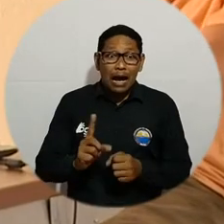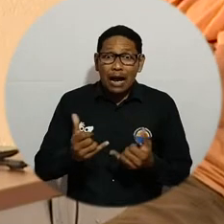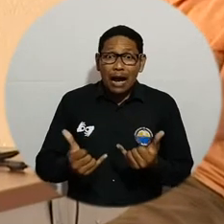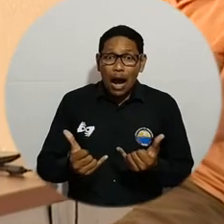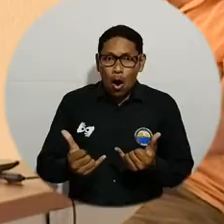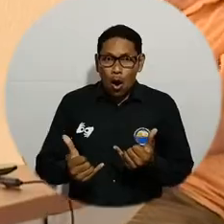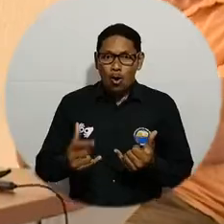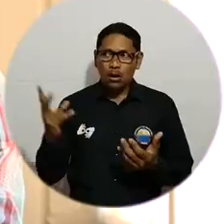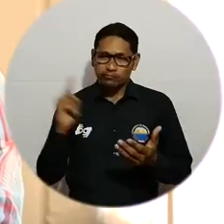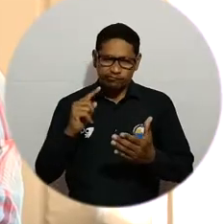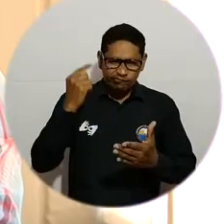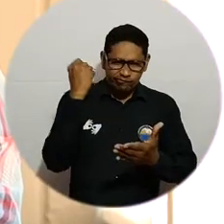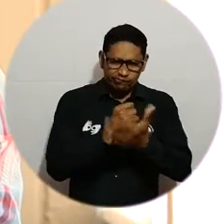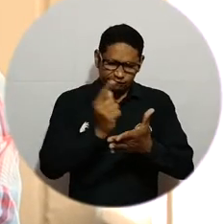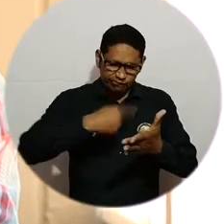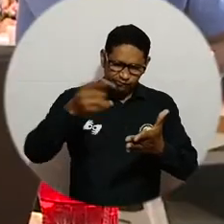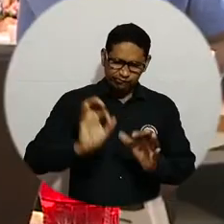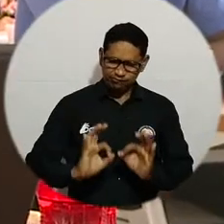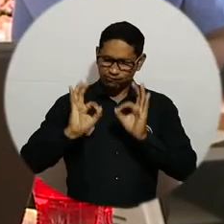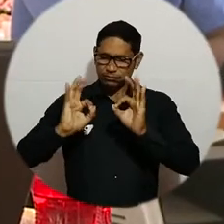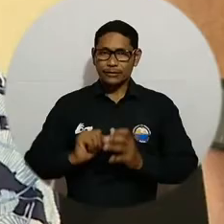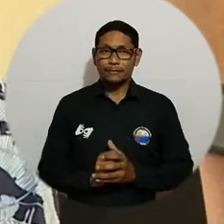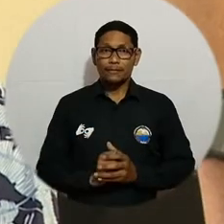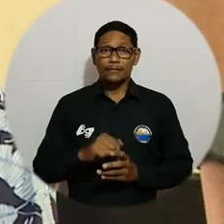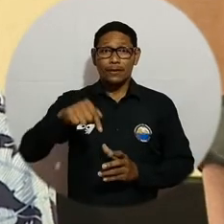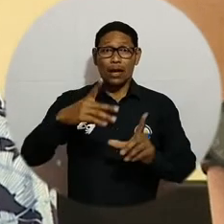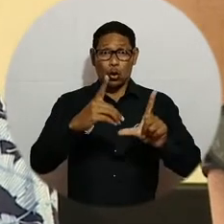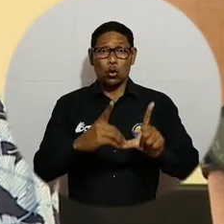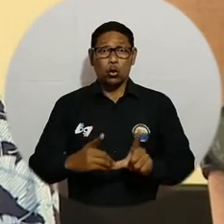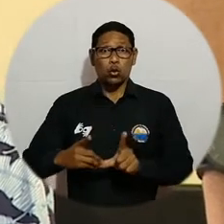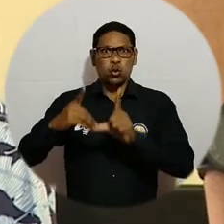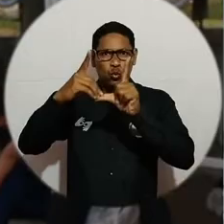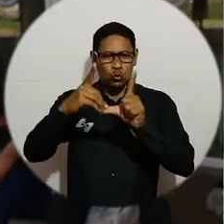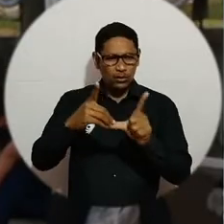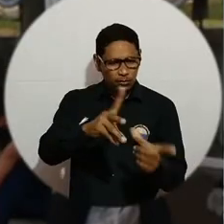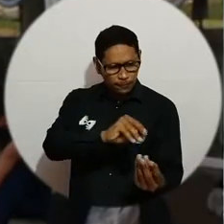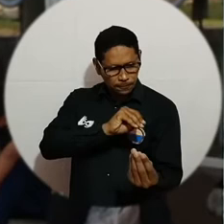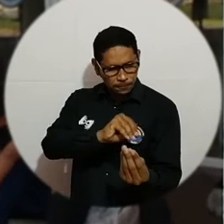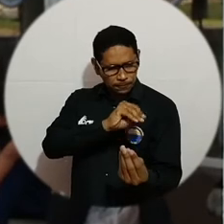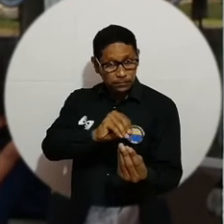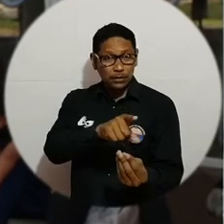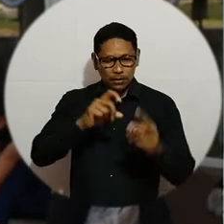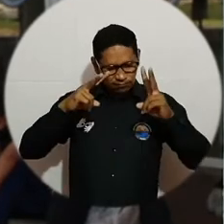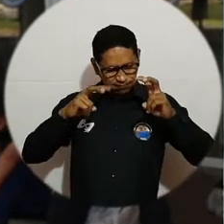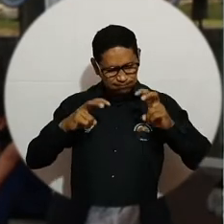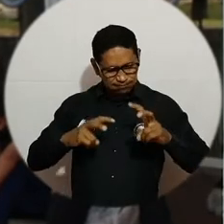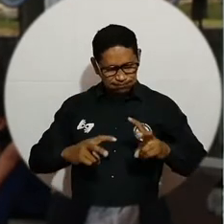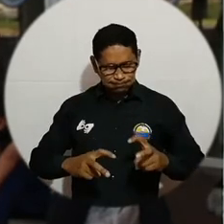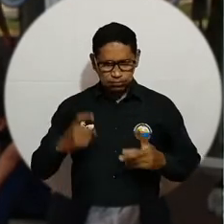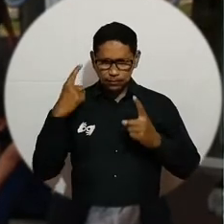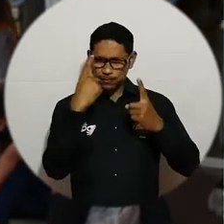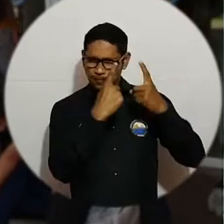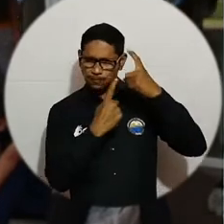con 12 años de trayectoria y actualmente se encuentra en proceso de acreditación en alta calidad. Es un Doctorado que forma investigadores